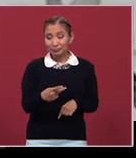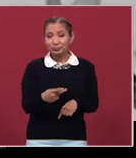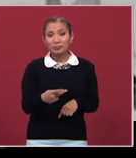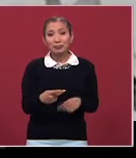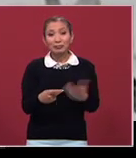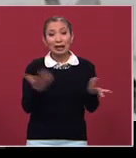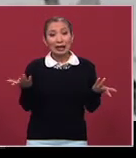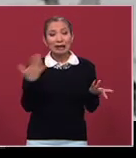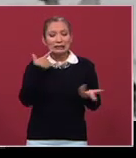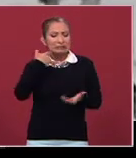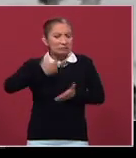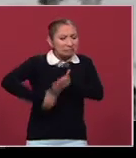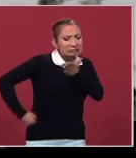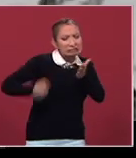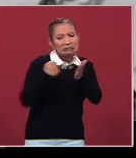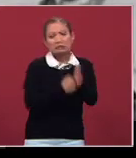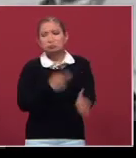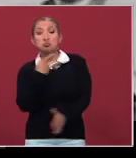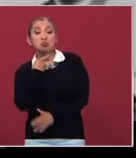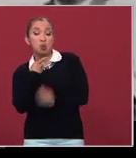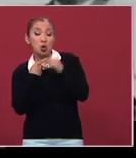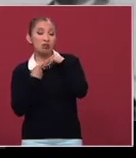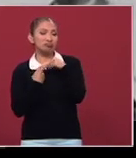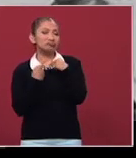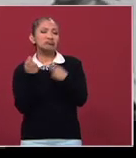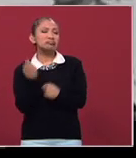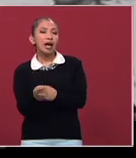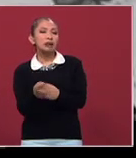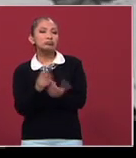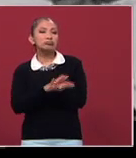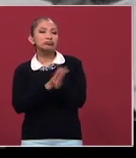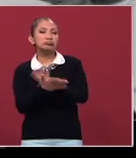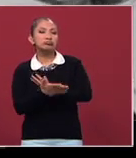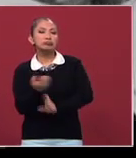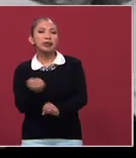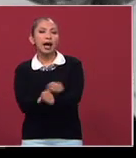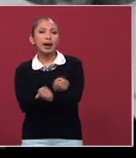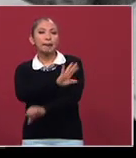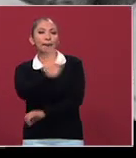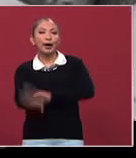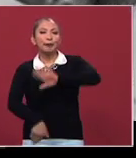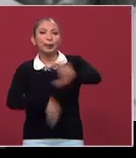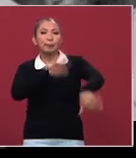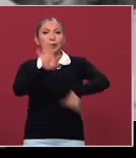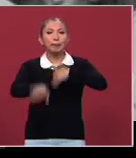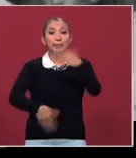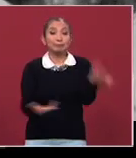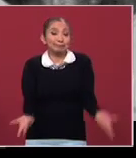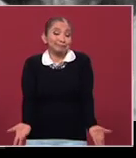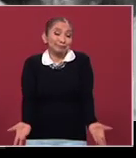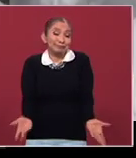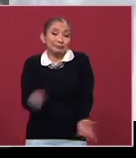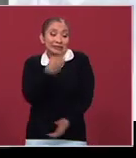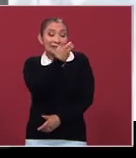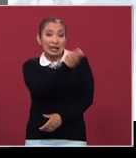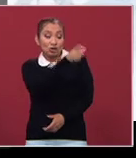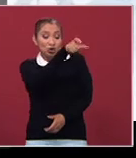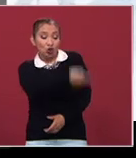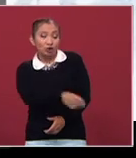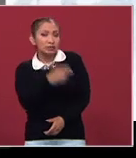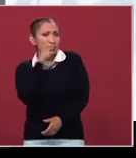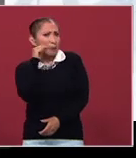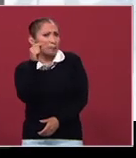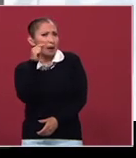la lucha política se traduce en sangre, y eso hace a Zapata una